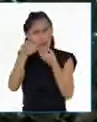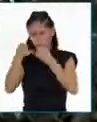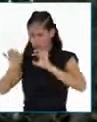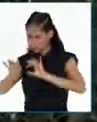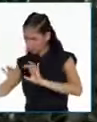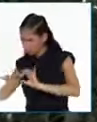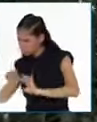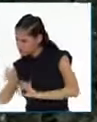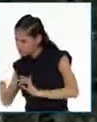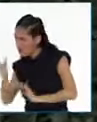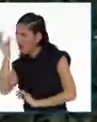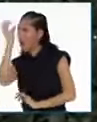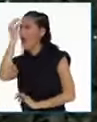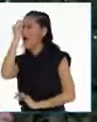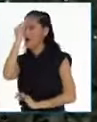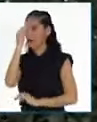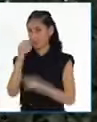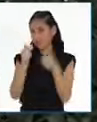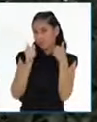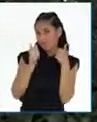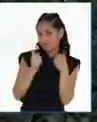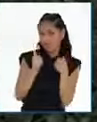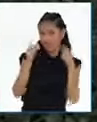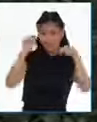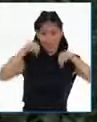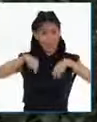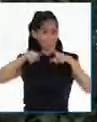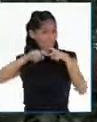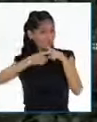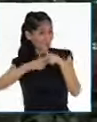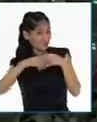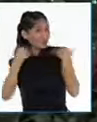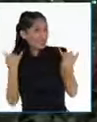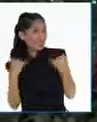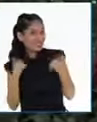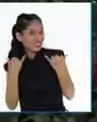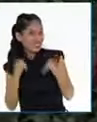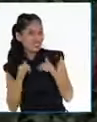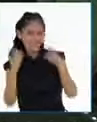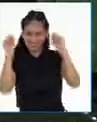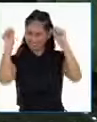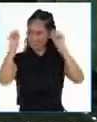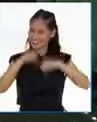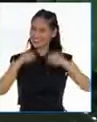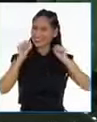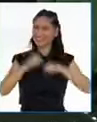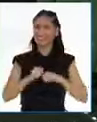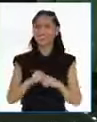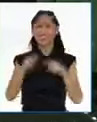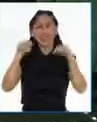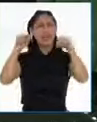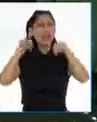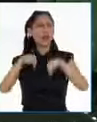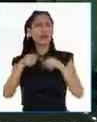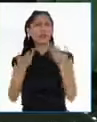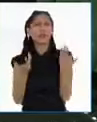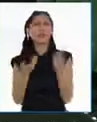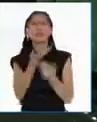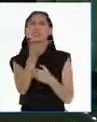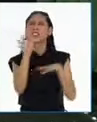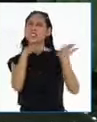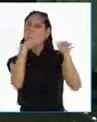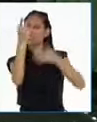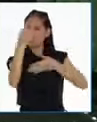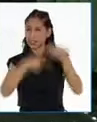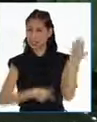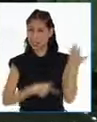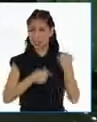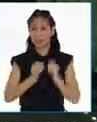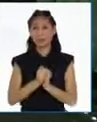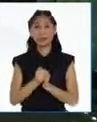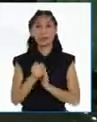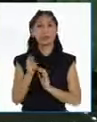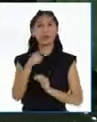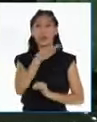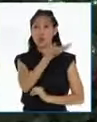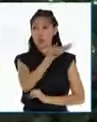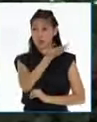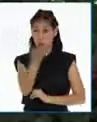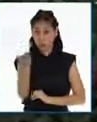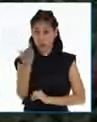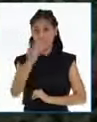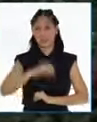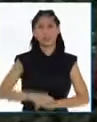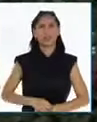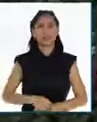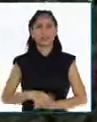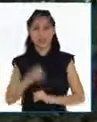Ahora sí, ¿están listos para empezar el juego? ¡Sí! El día de hoy les tocará ser detectives.